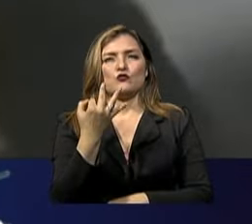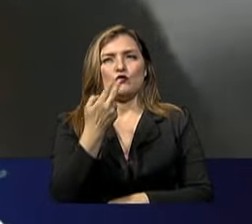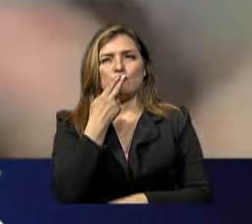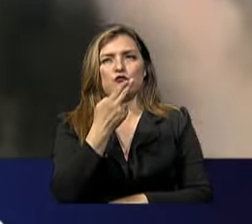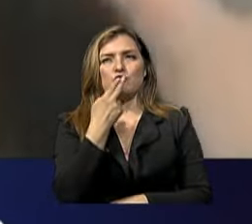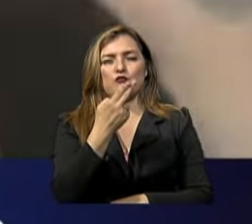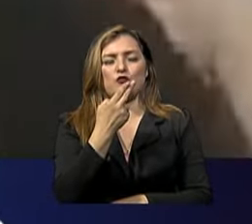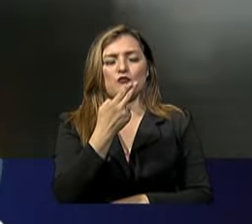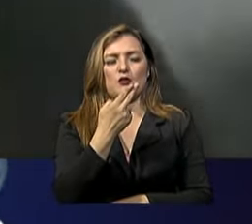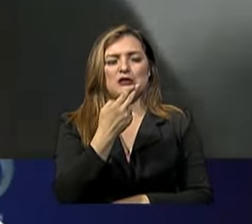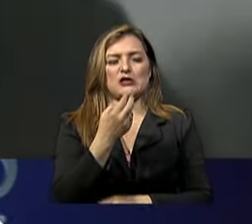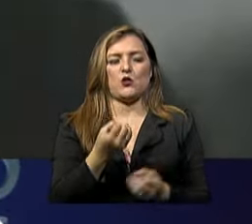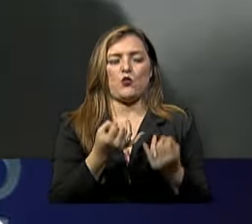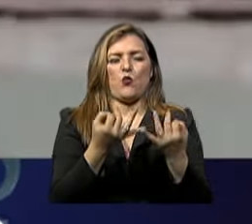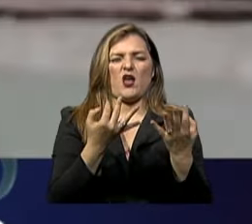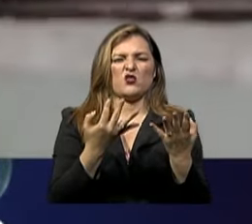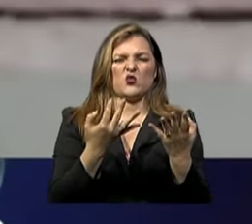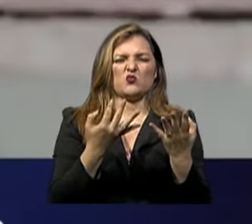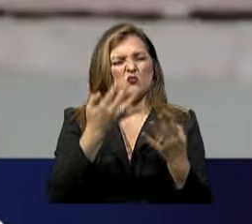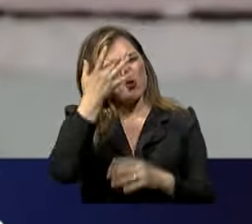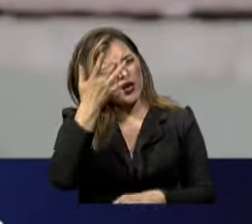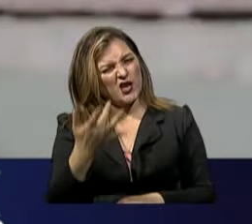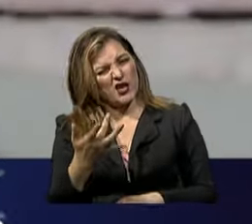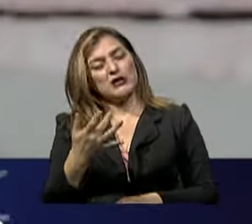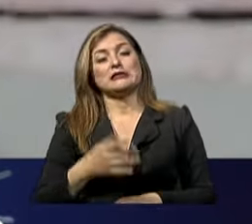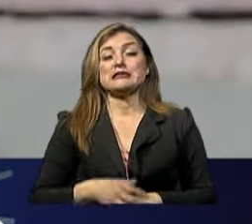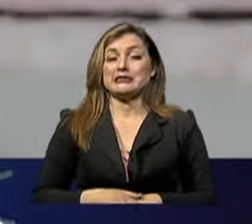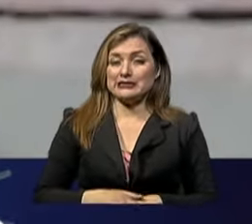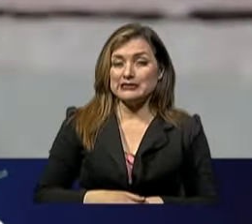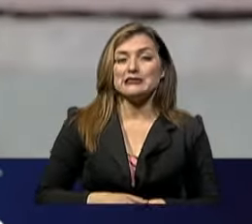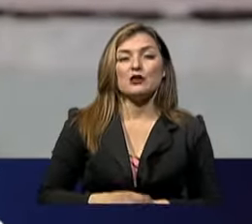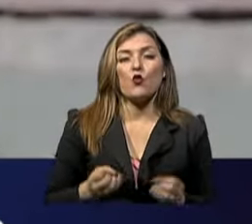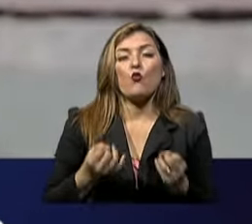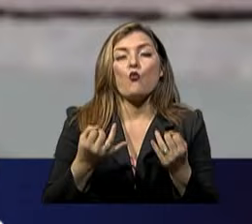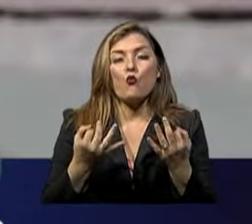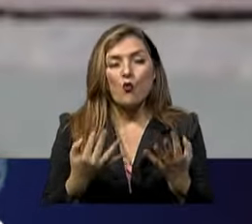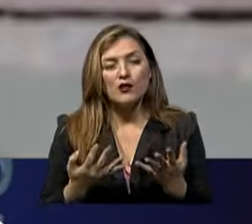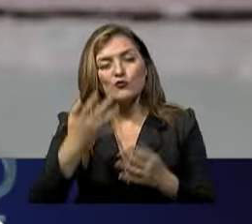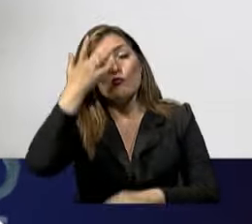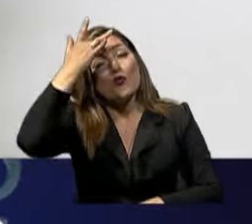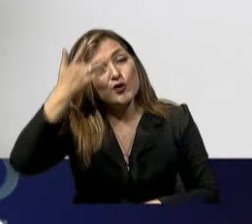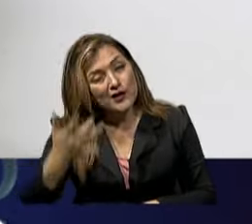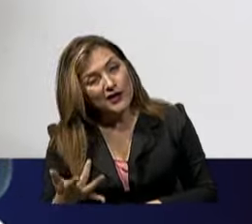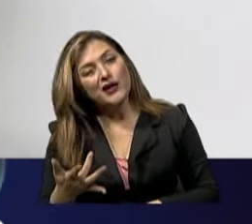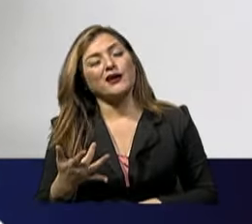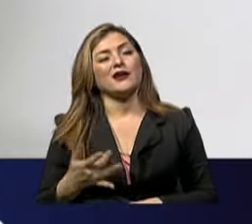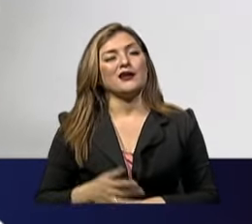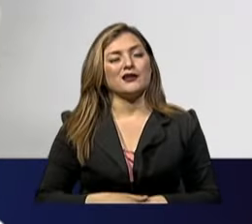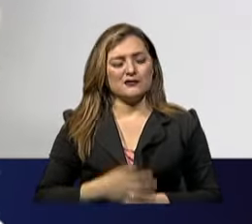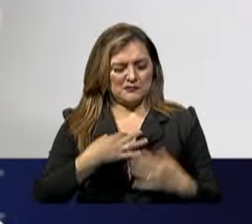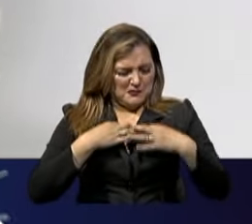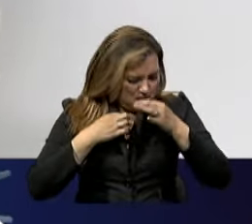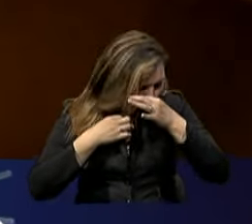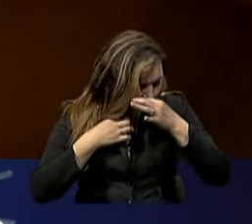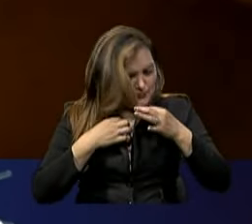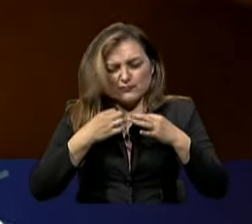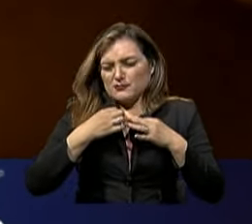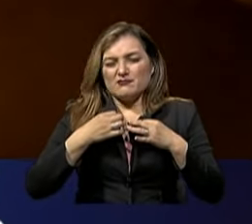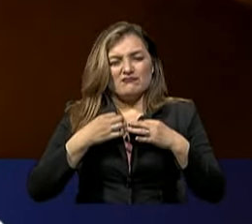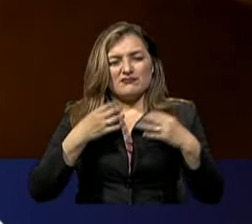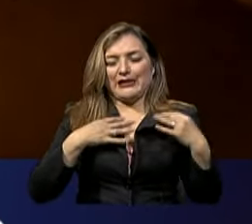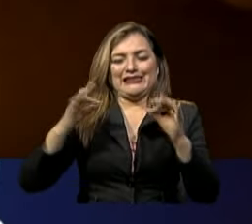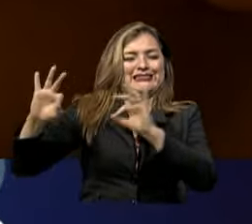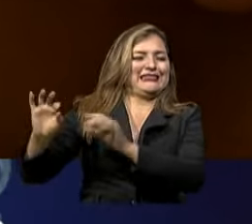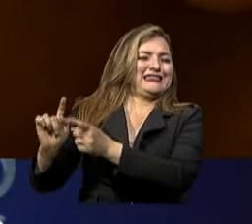Deshazte de todo lo que te huela a tabaco Recuerda caminar y tener una dieta sin estimulantes Sin café, sin té, sin cosas que